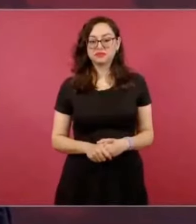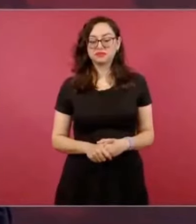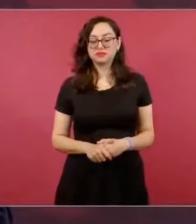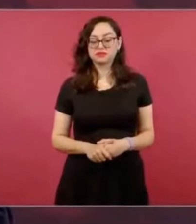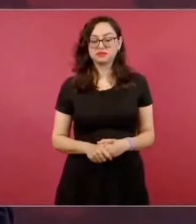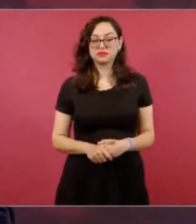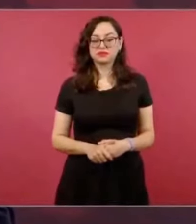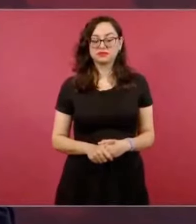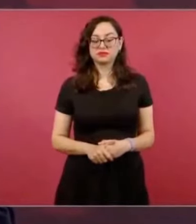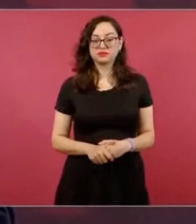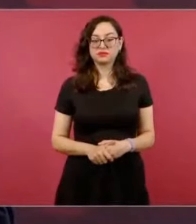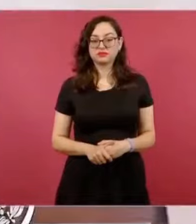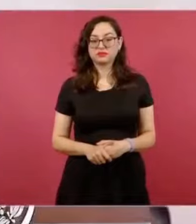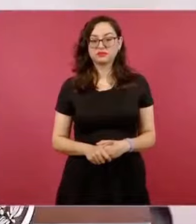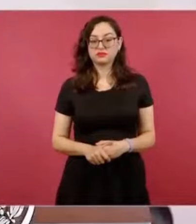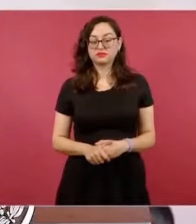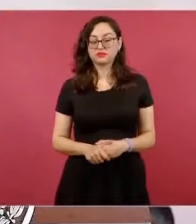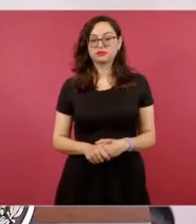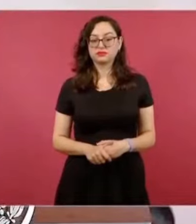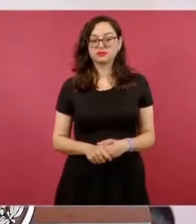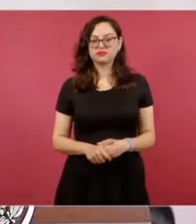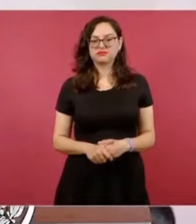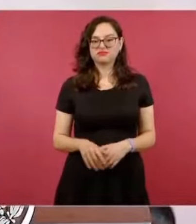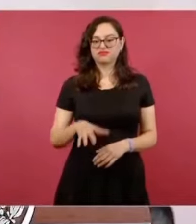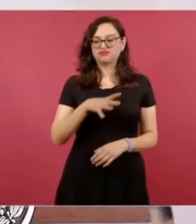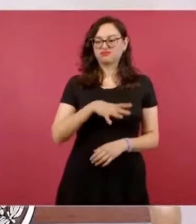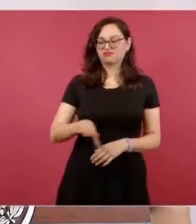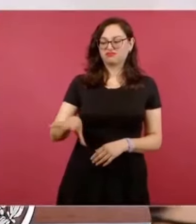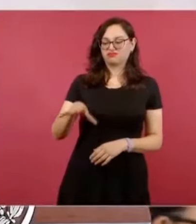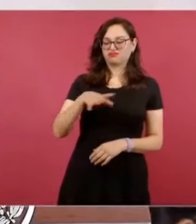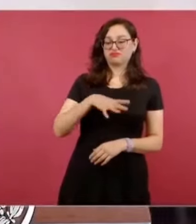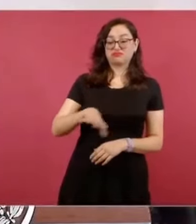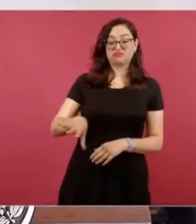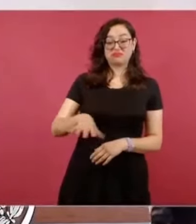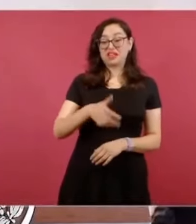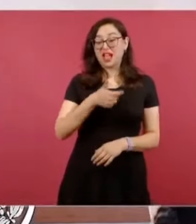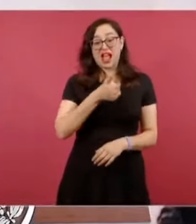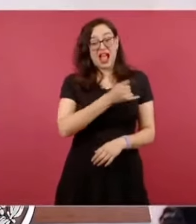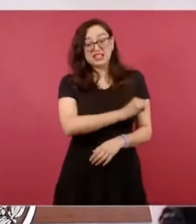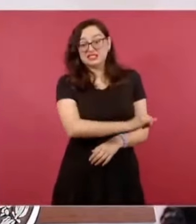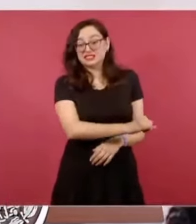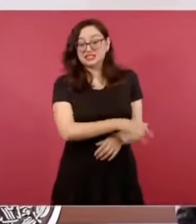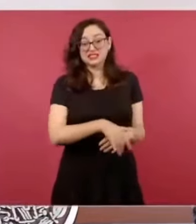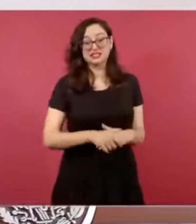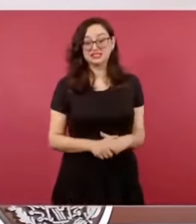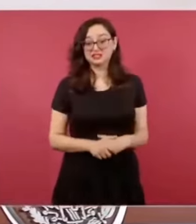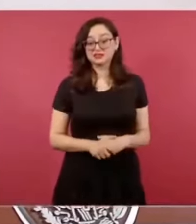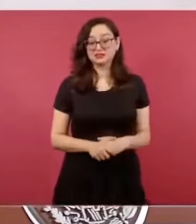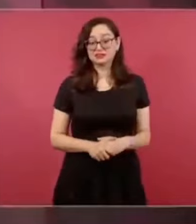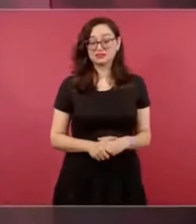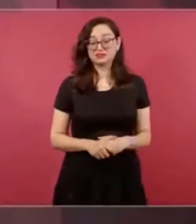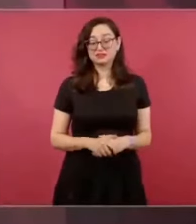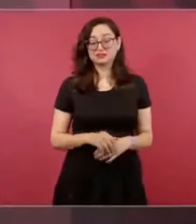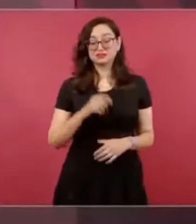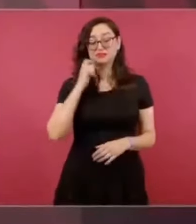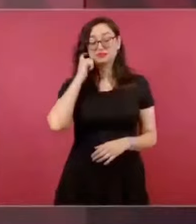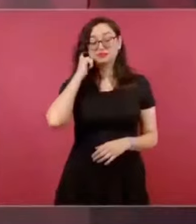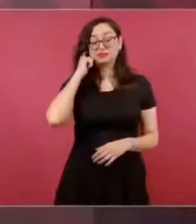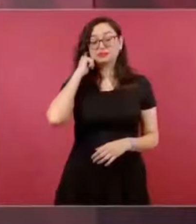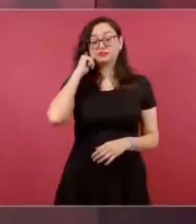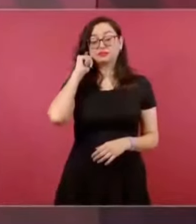un profundo desprecio al pueblo. Entonces, eso es lo que